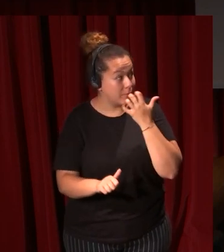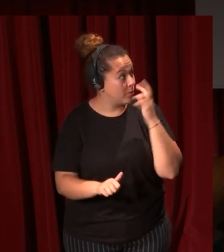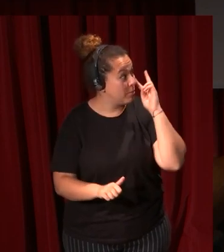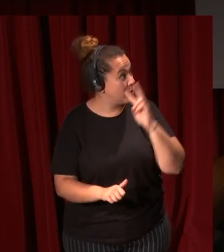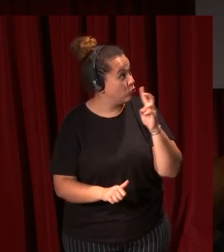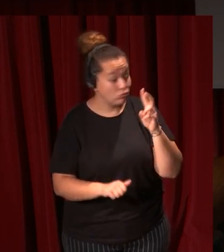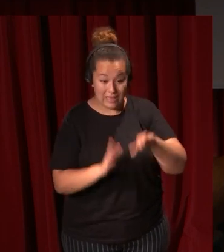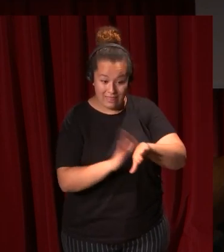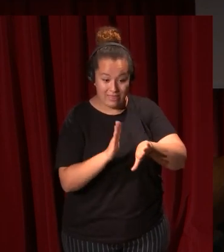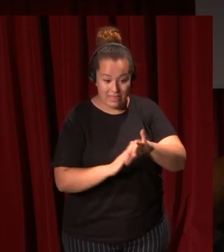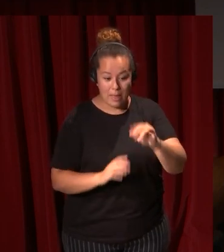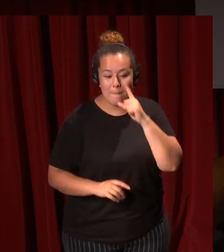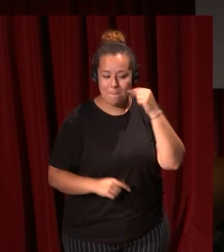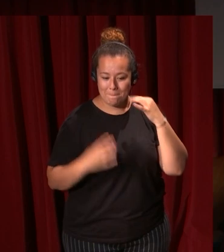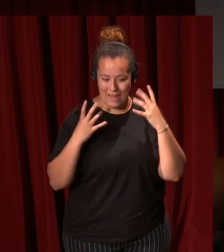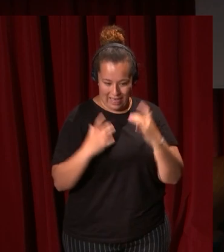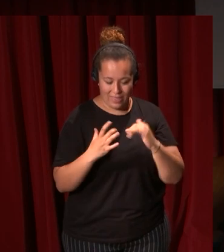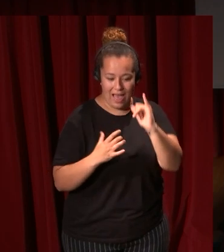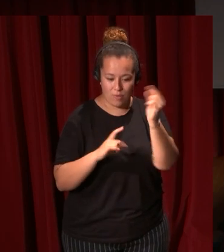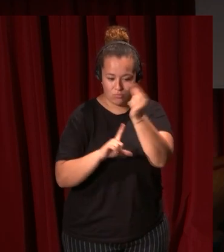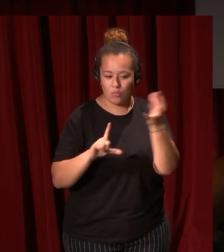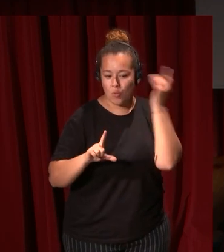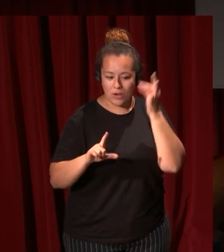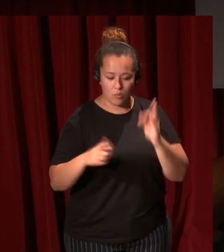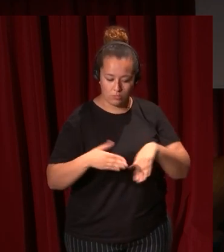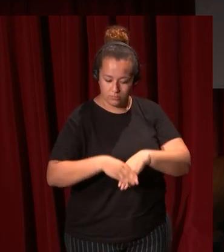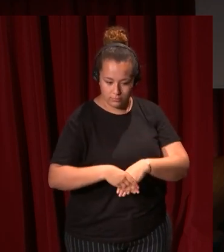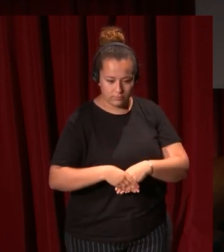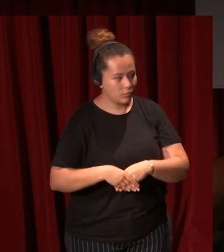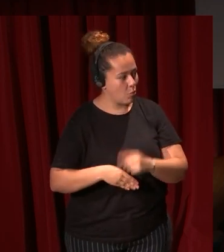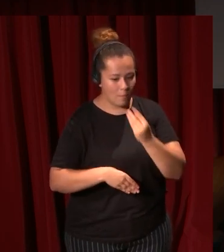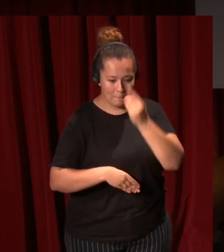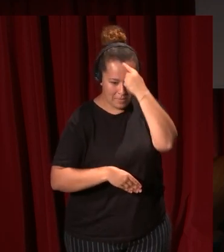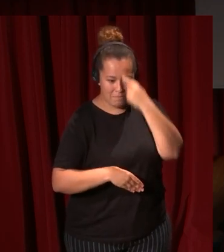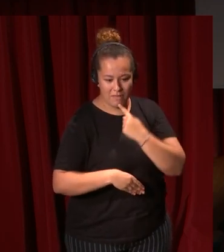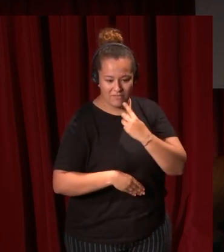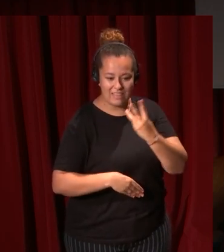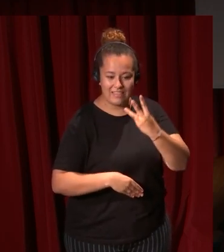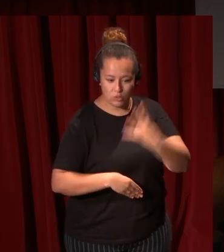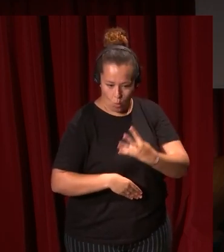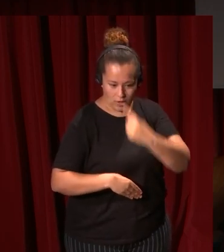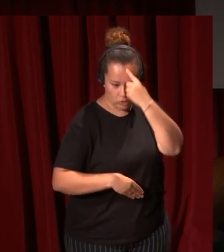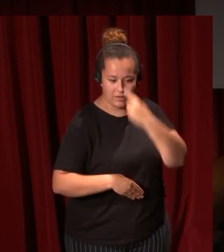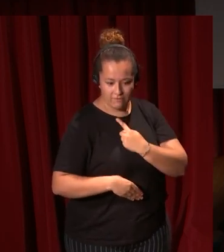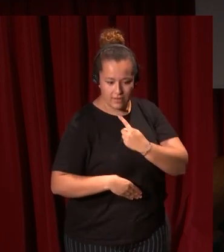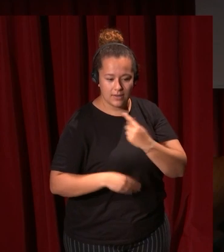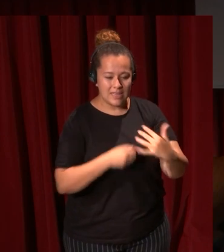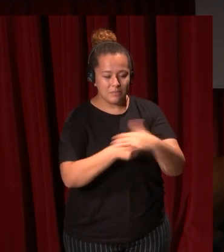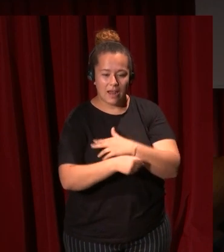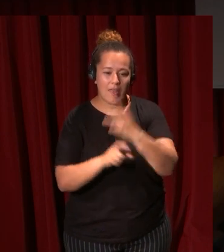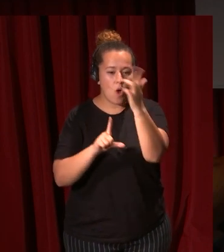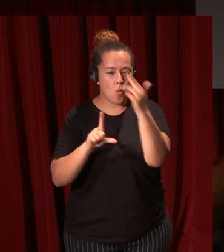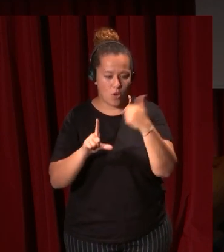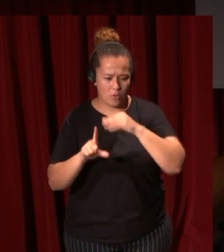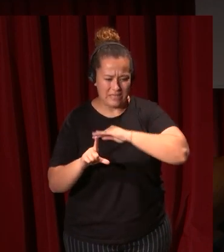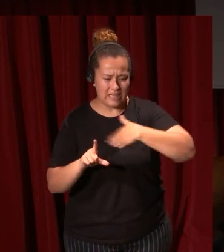con las manos dispuestas de cierta manera posada en un perfil de tres cuartos inspirada por un cuadro bastante